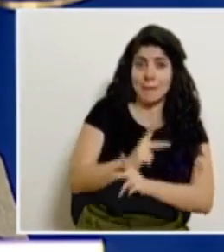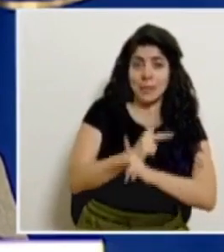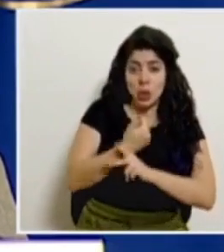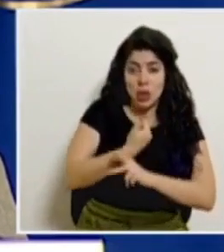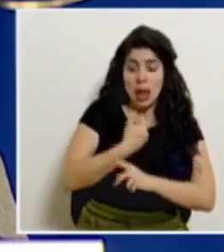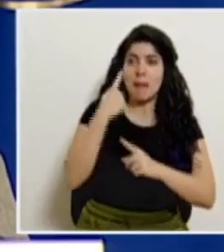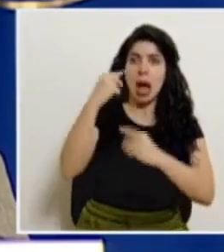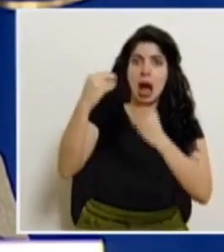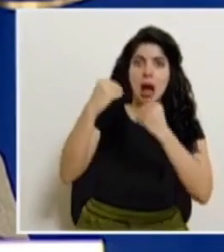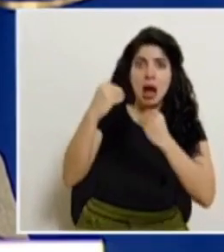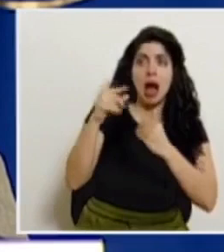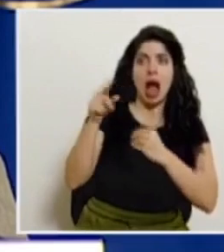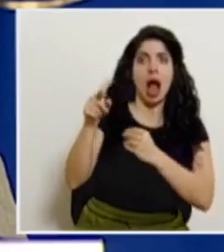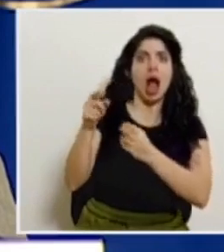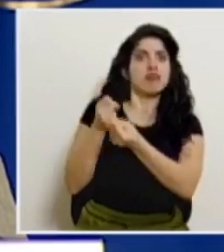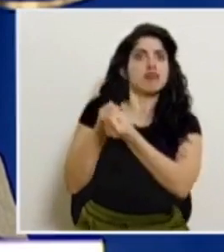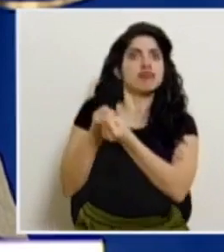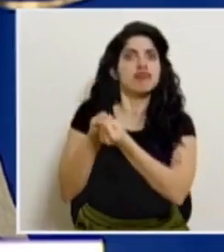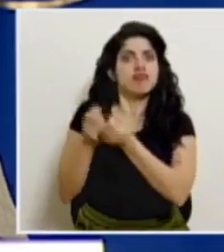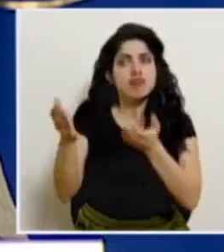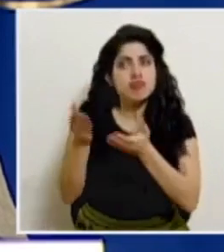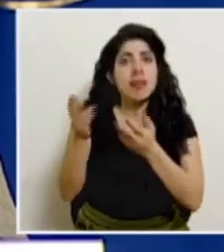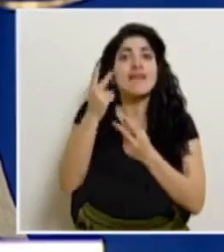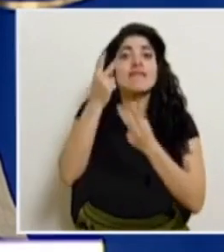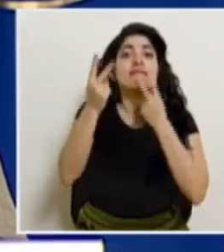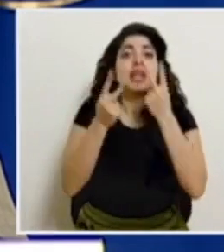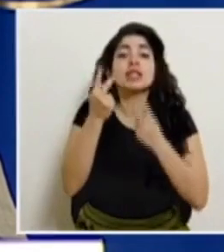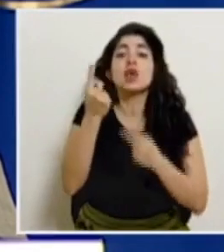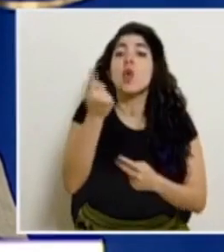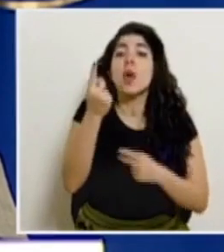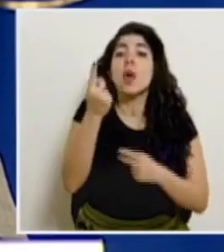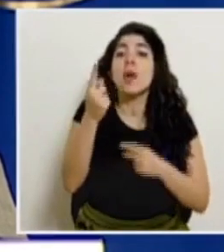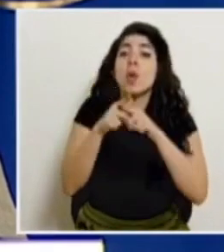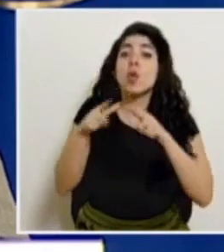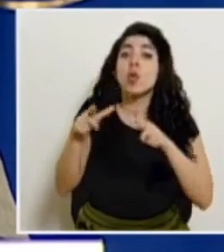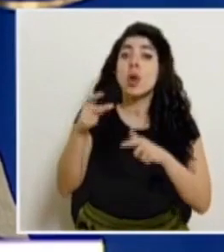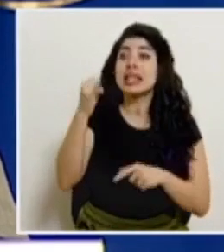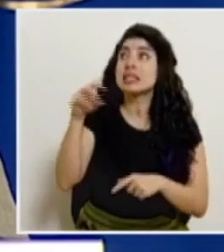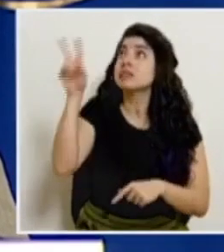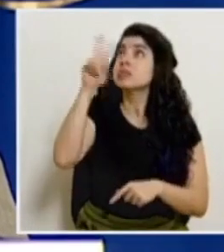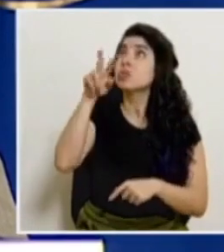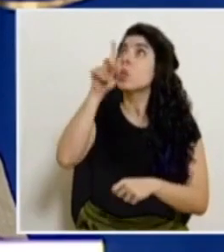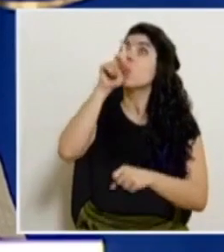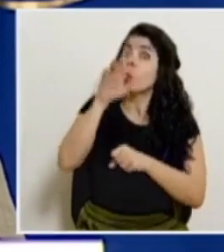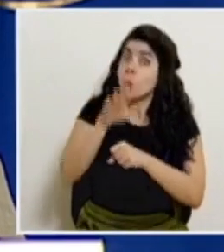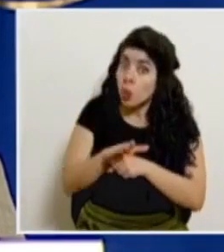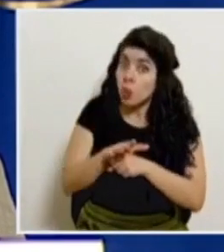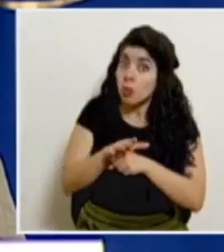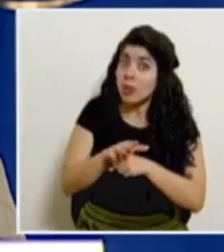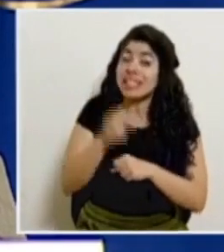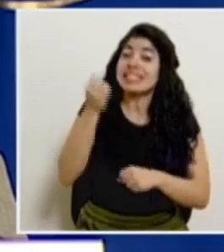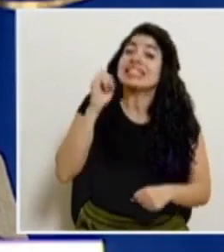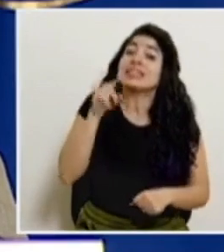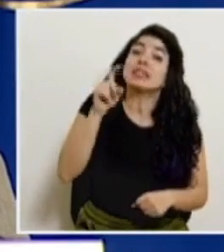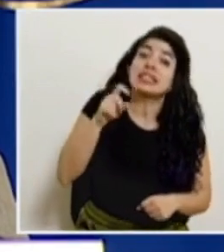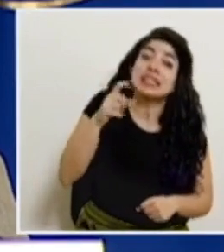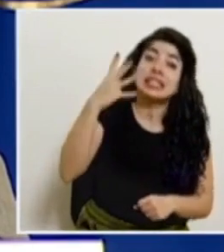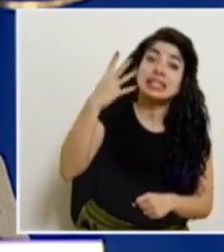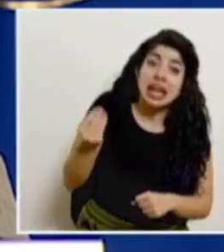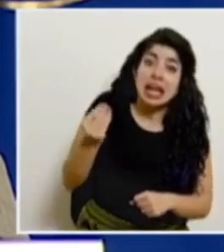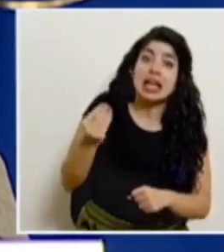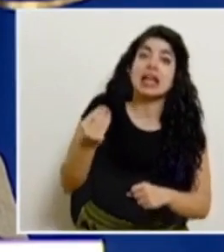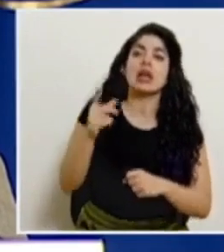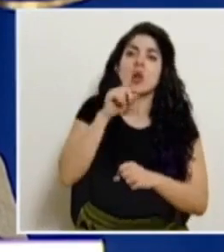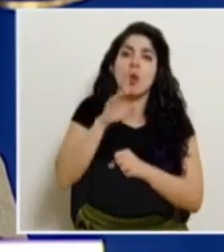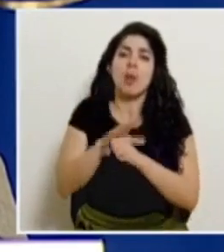para educarnos. Cumplámosles a ellos visitando solamente esos lugares si es que necesariamente tienen que salir. Yo sé que no